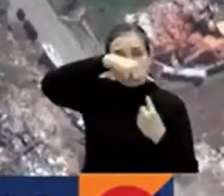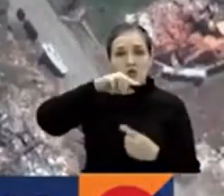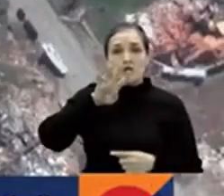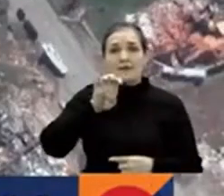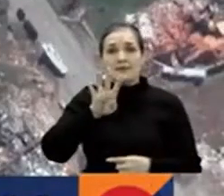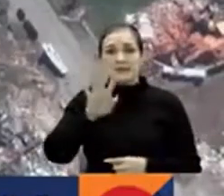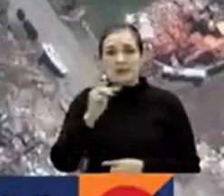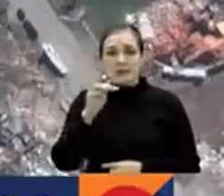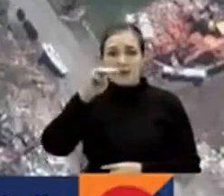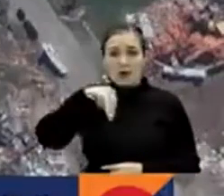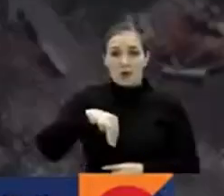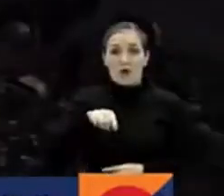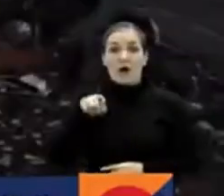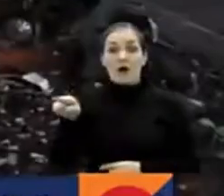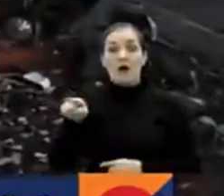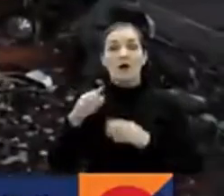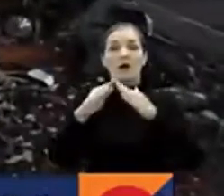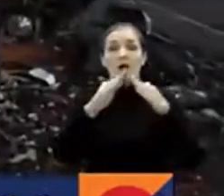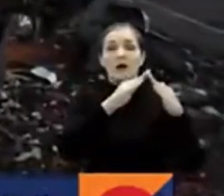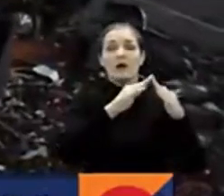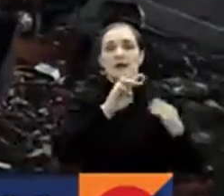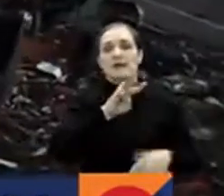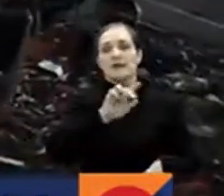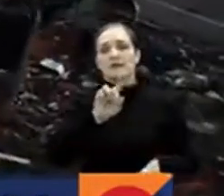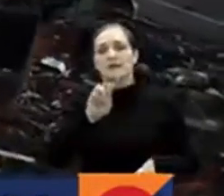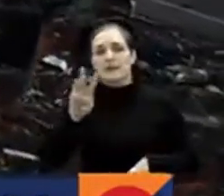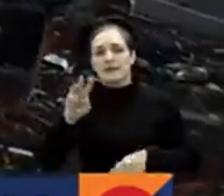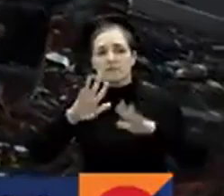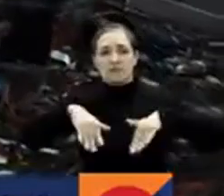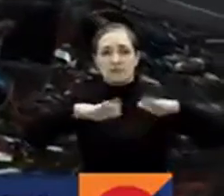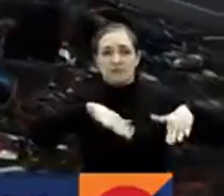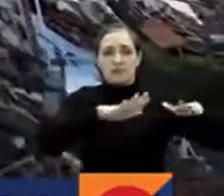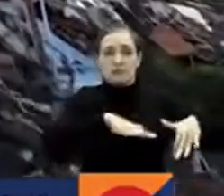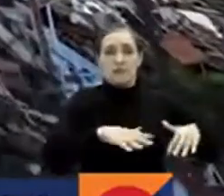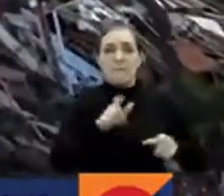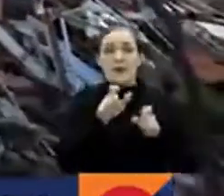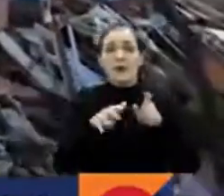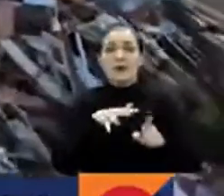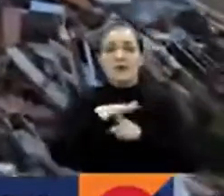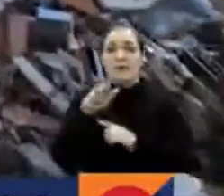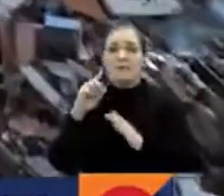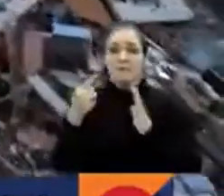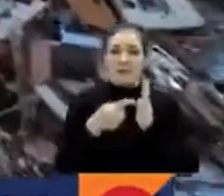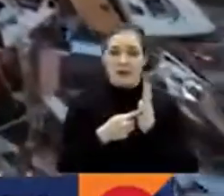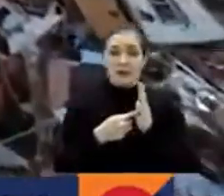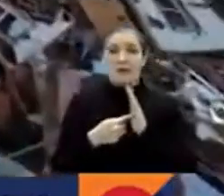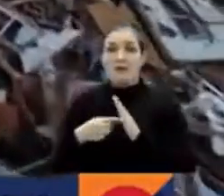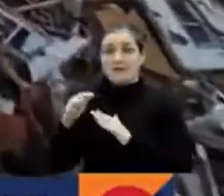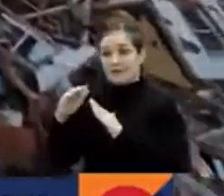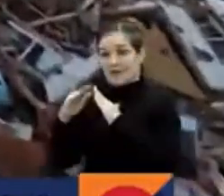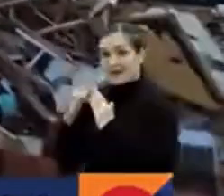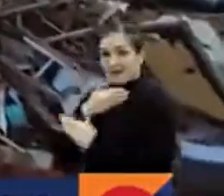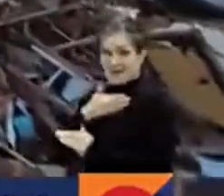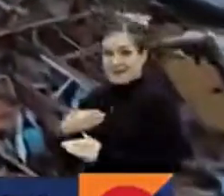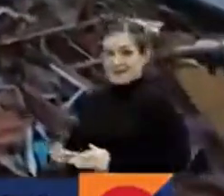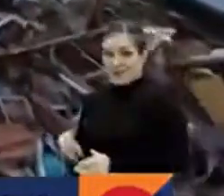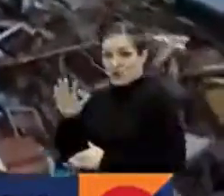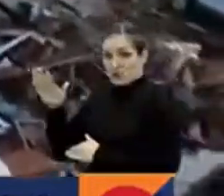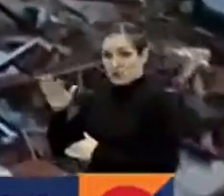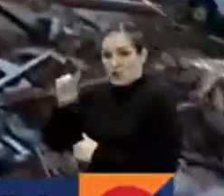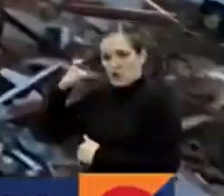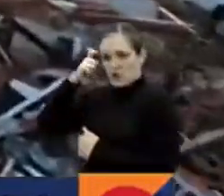313 estructuras en Mississippi destruidas y más de 1.000 afectadas. La Casa Blanca prometió movilizar fondos